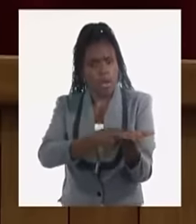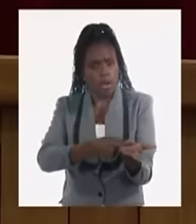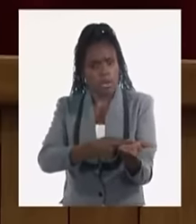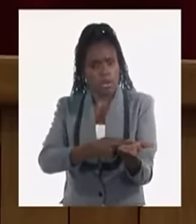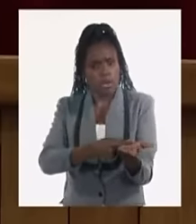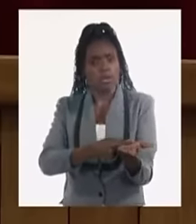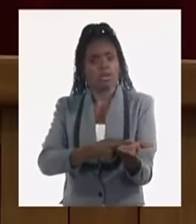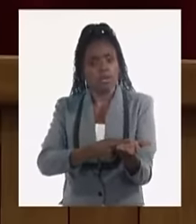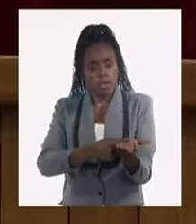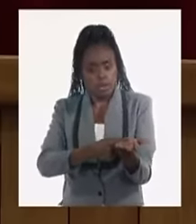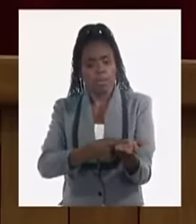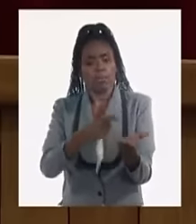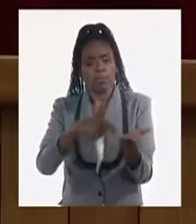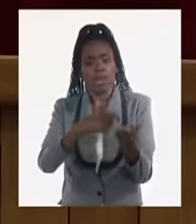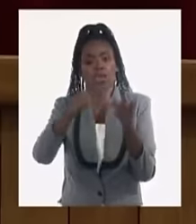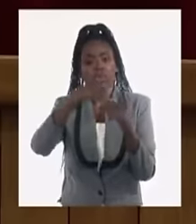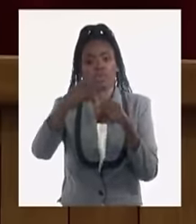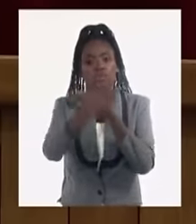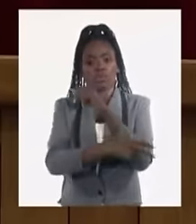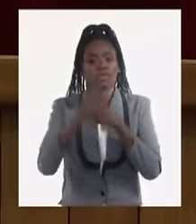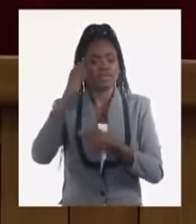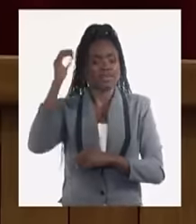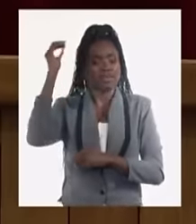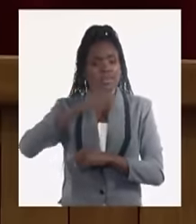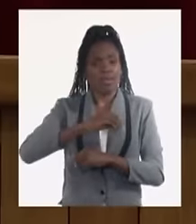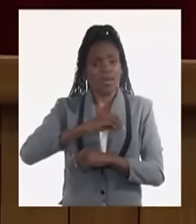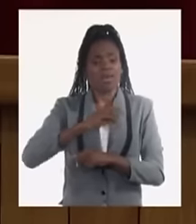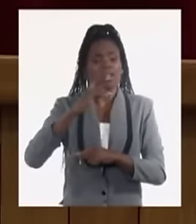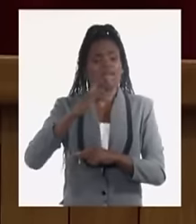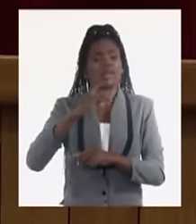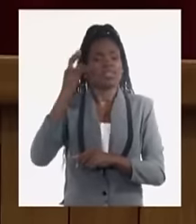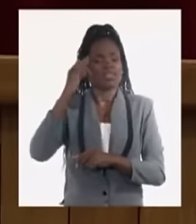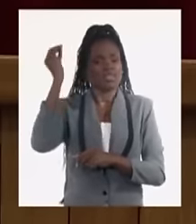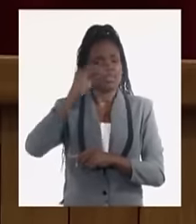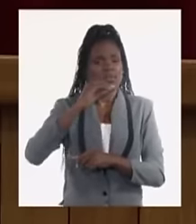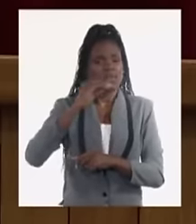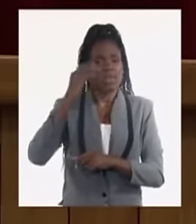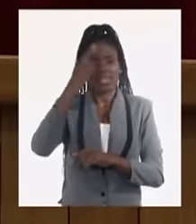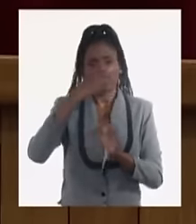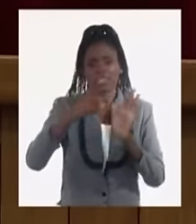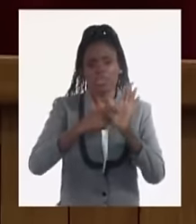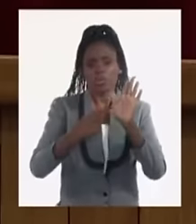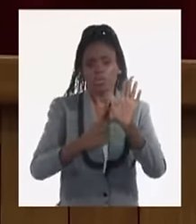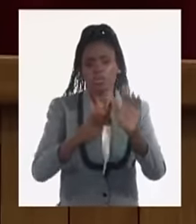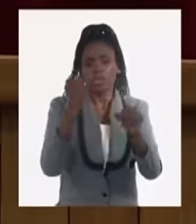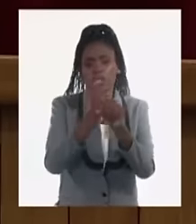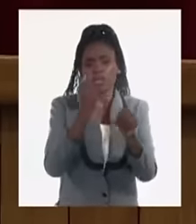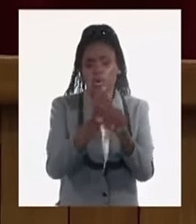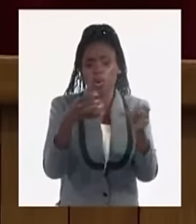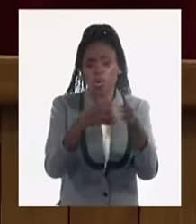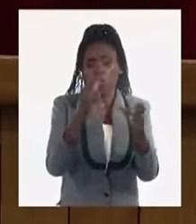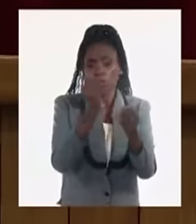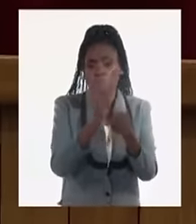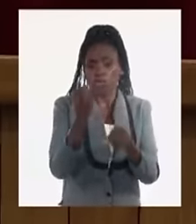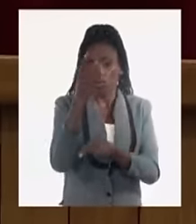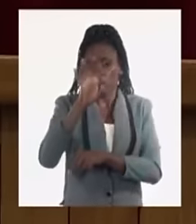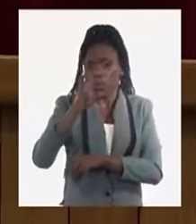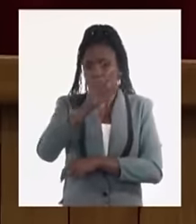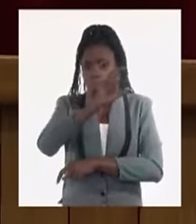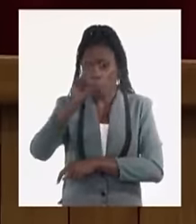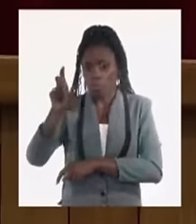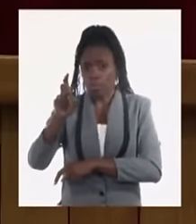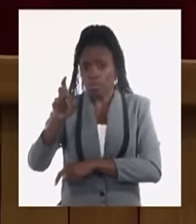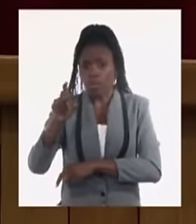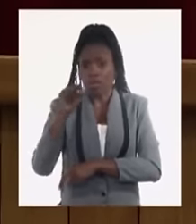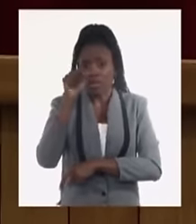también queremos reconocer el trabajo de ese grupo de compañeros de varias instituciones, no solamente el banco, que bajo la